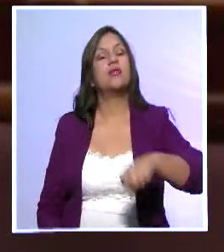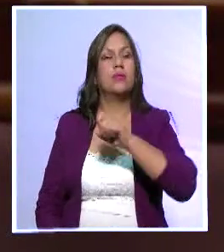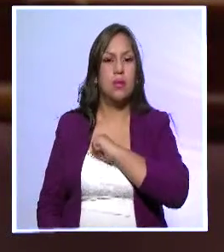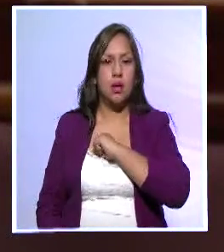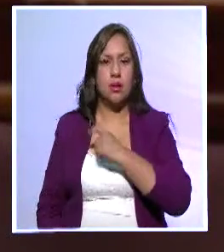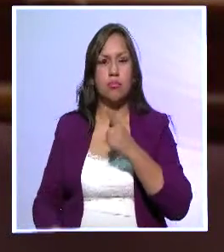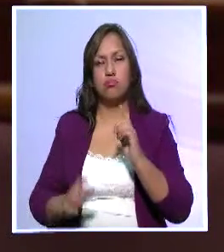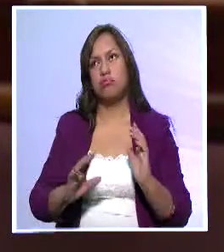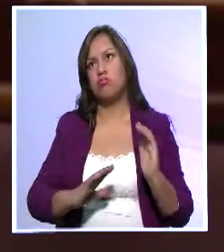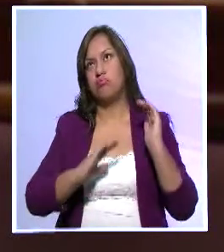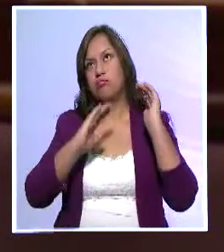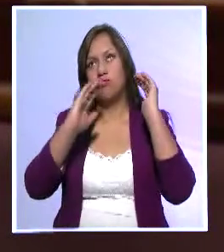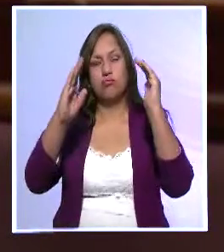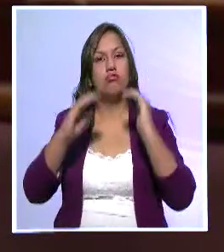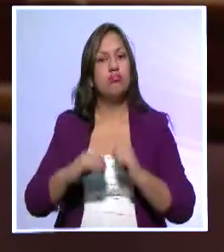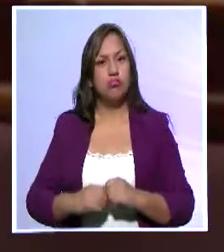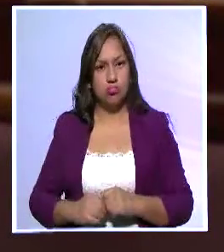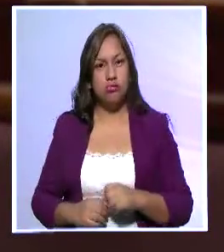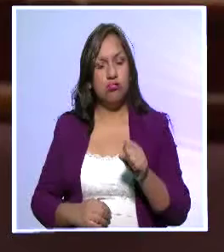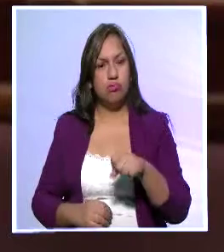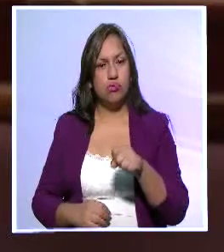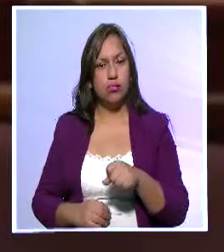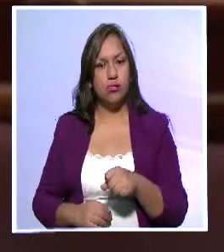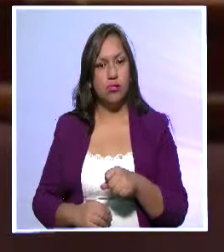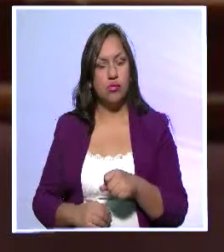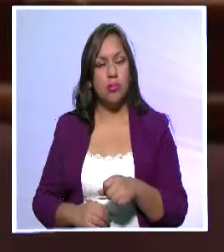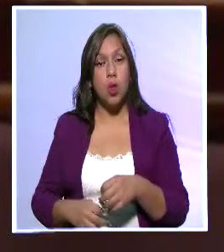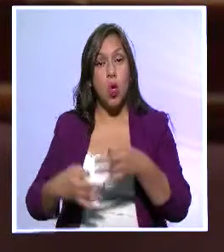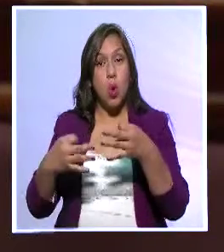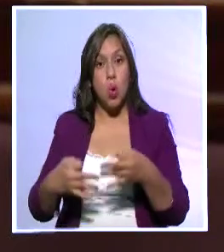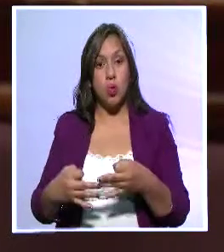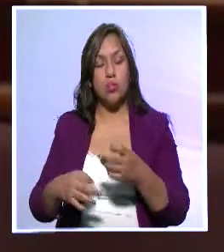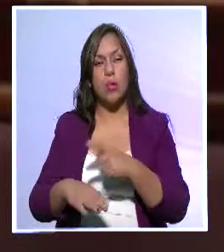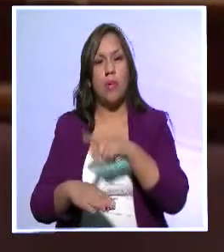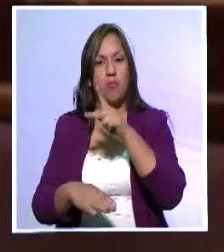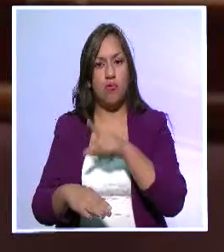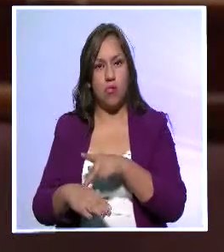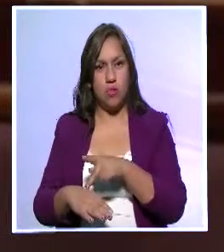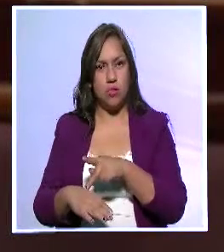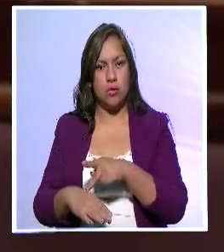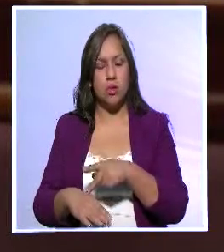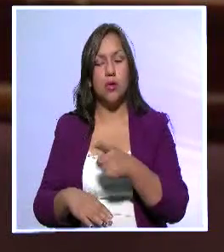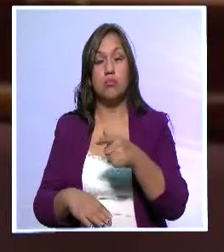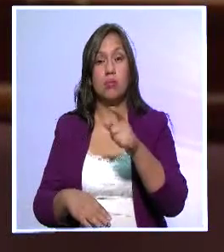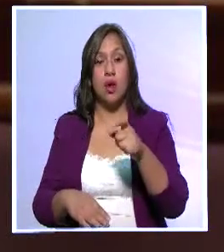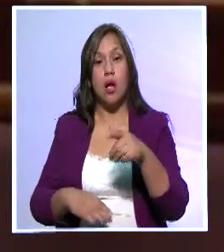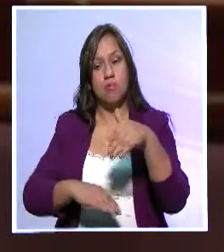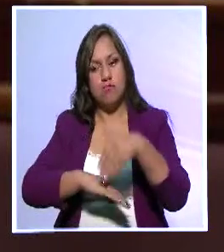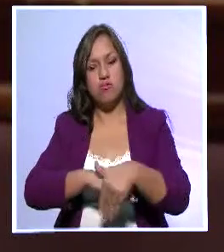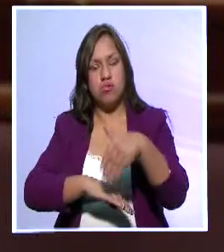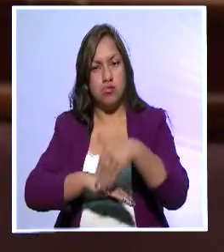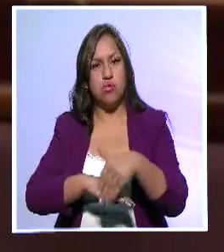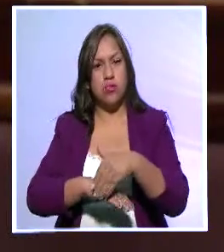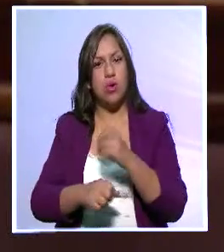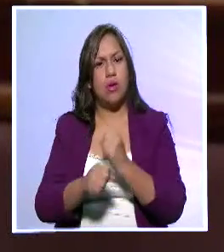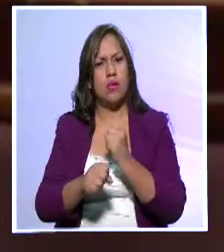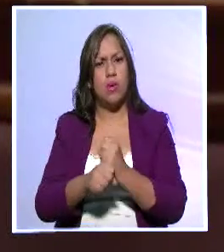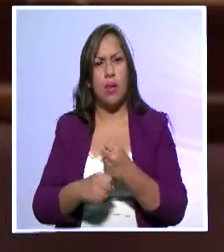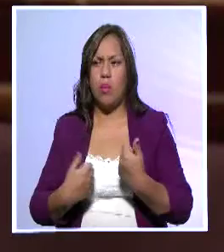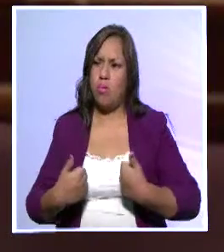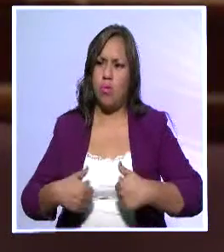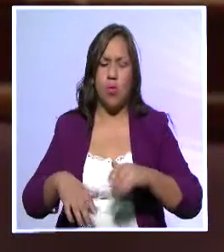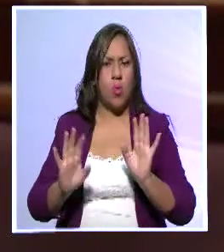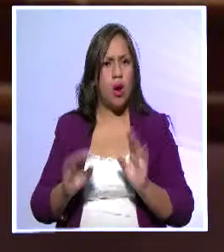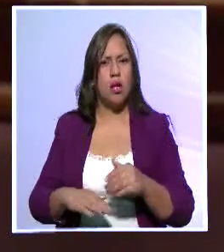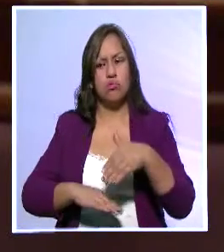hay posgrados que se ofrecen justamente para profesionalizar al archivero que trabaja en cualquier unidad